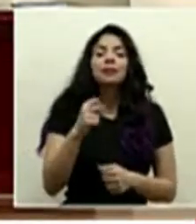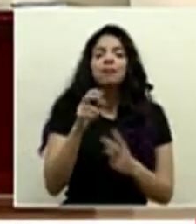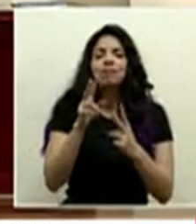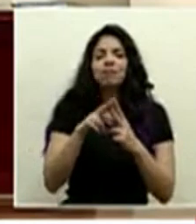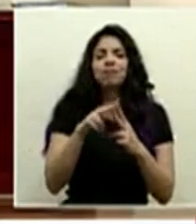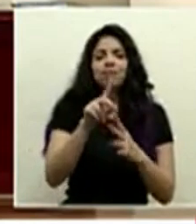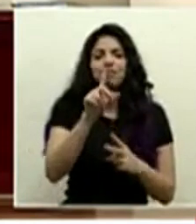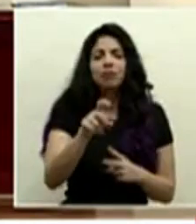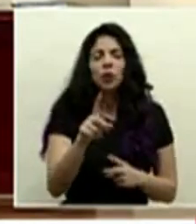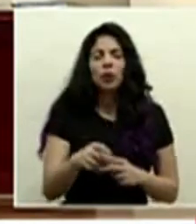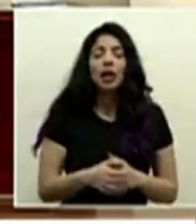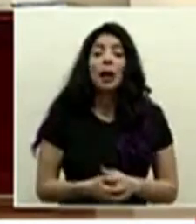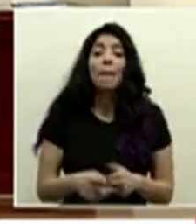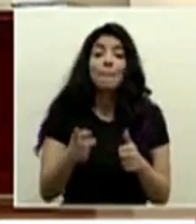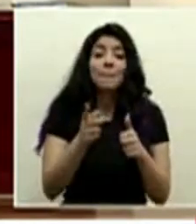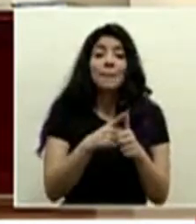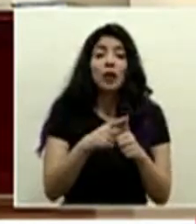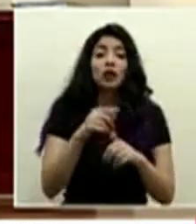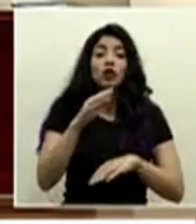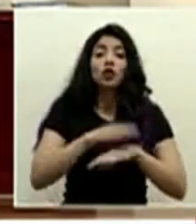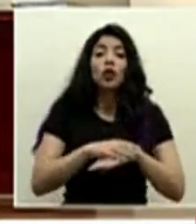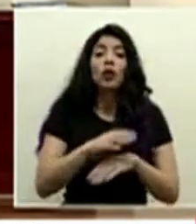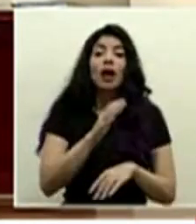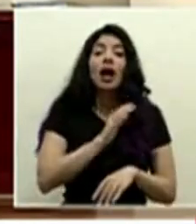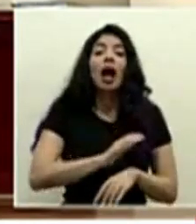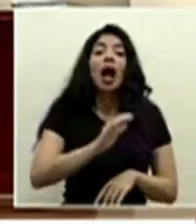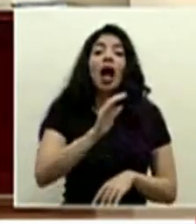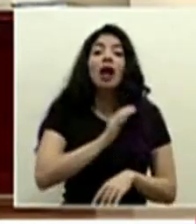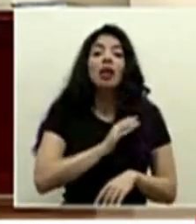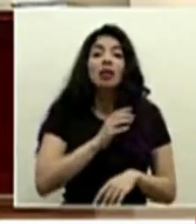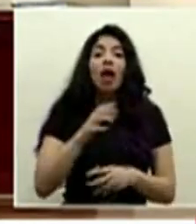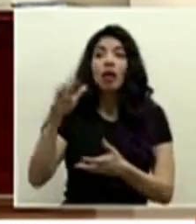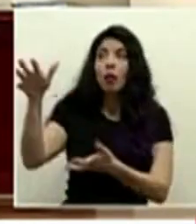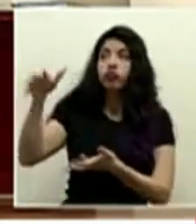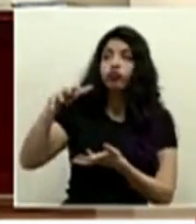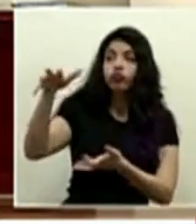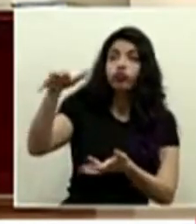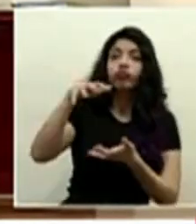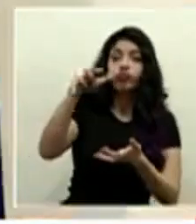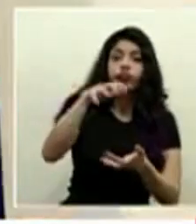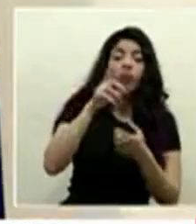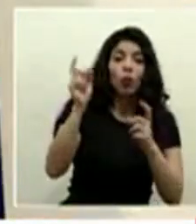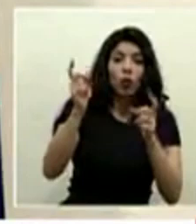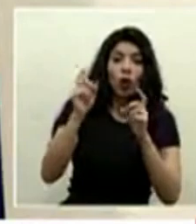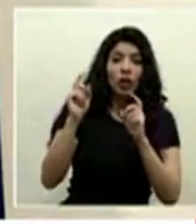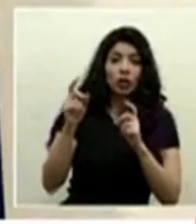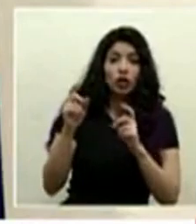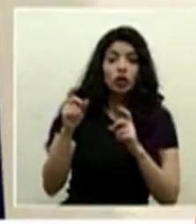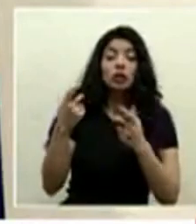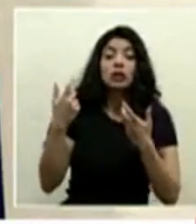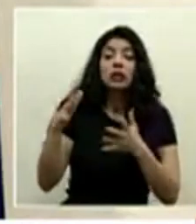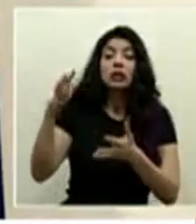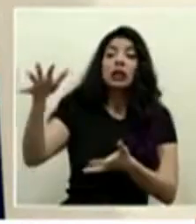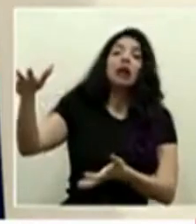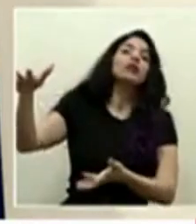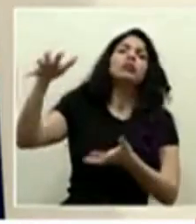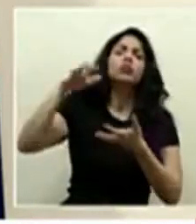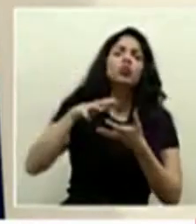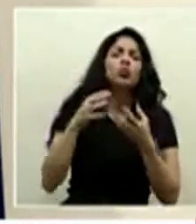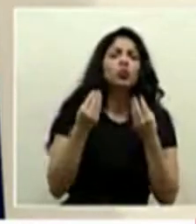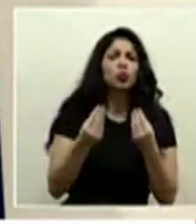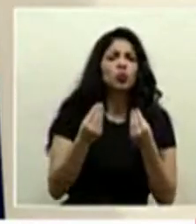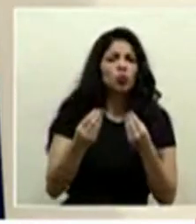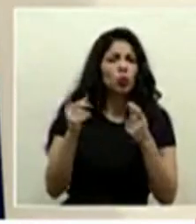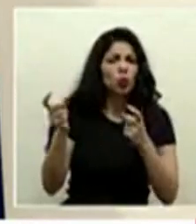preguntas las abordo el primero sobre la calidad de lo que hemos recibido en términos de donaciones nosotros hemos recibido una gran